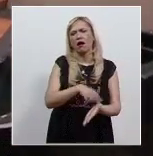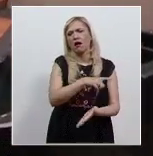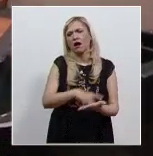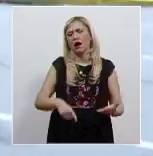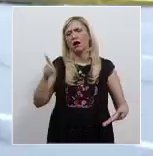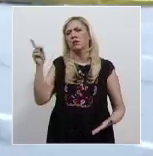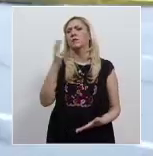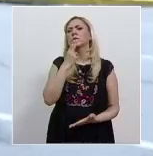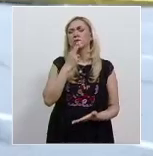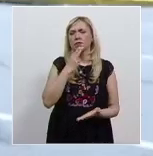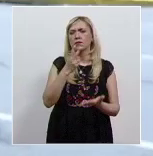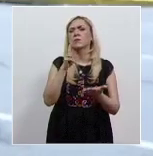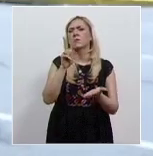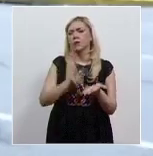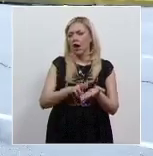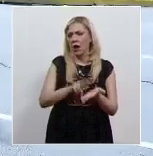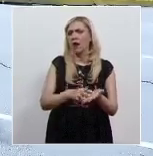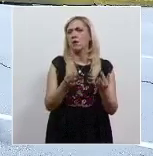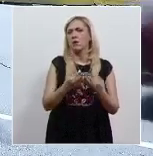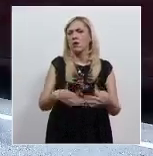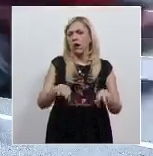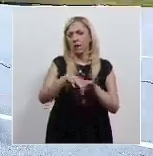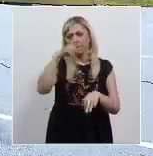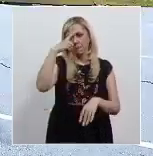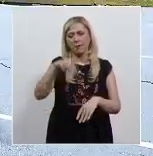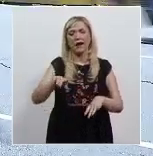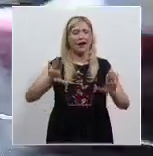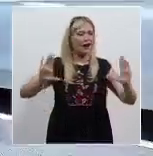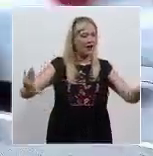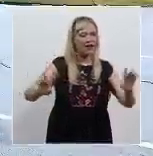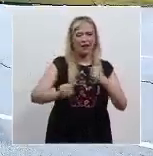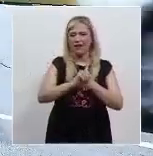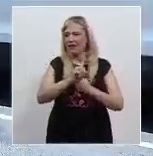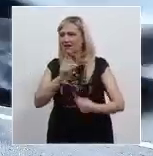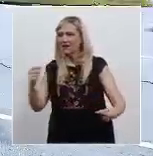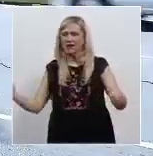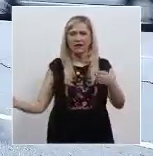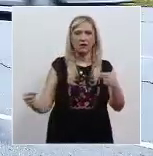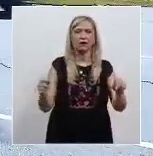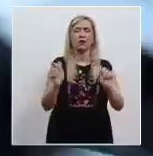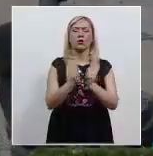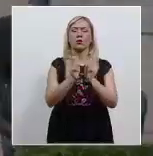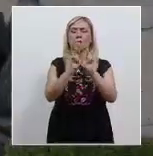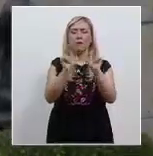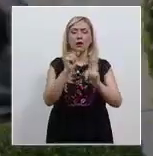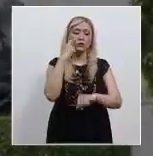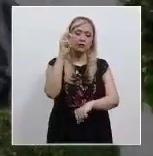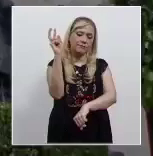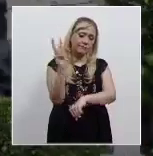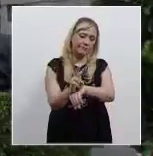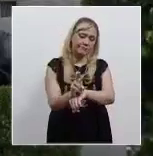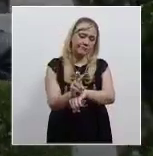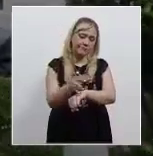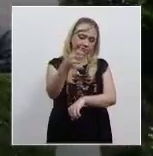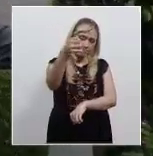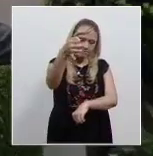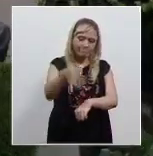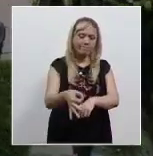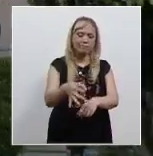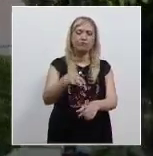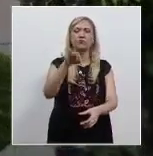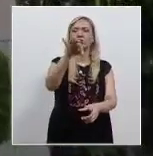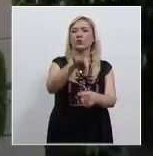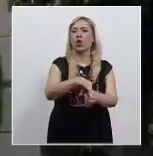social porque pacifica las diferencias político-electorales y porque lleva a cabo un arbitraje efectivo para la transmisión